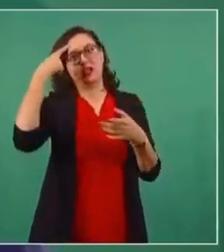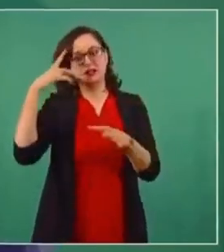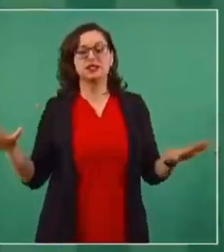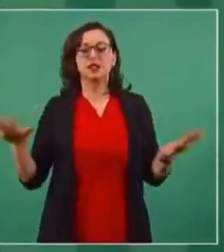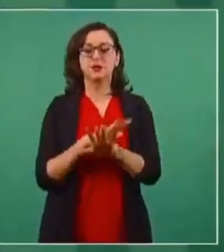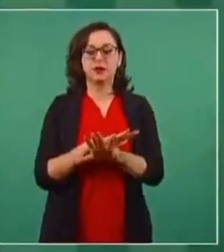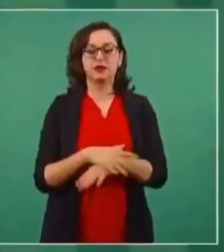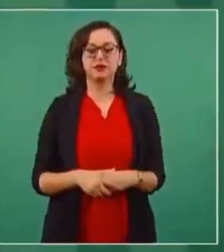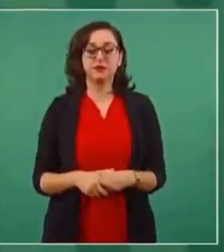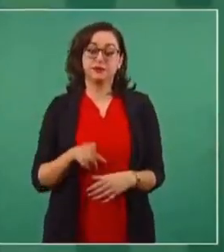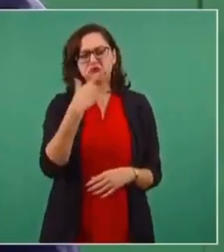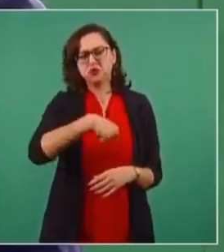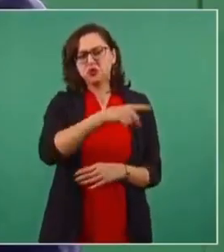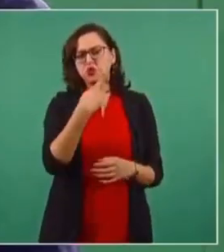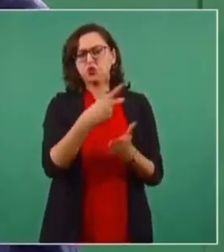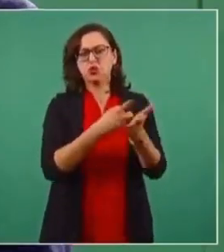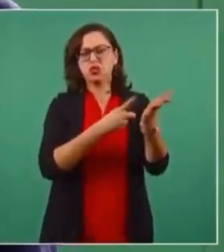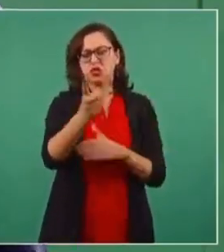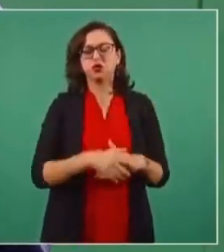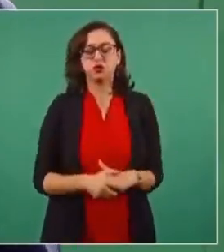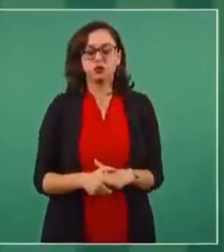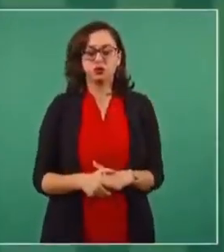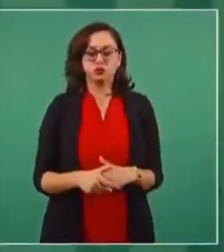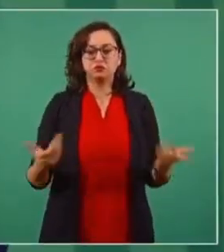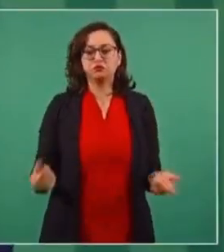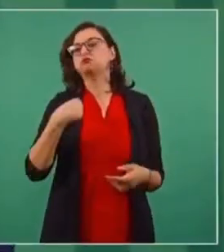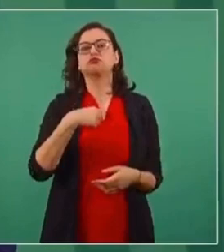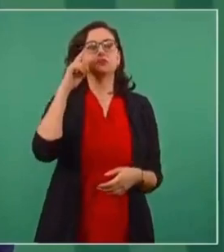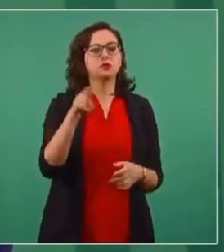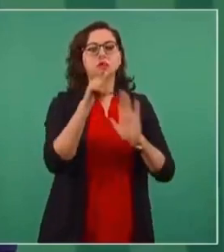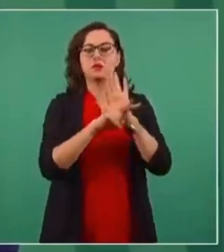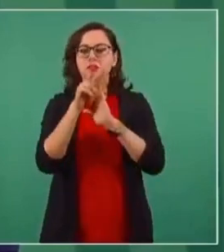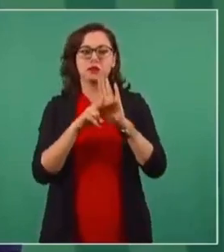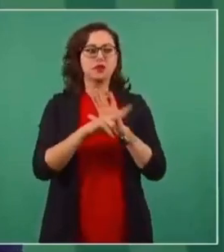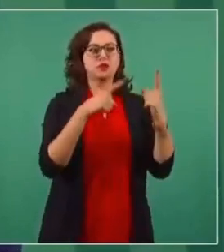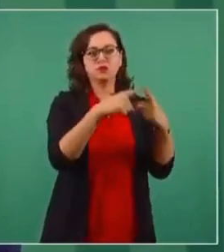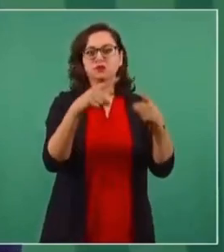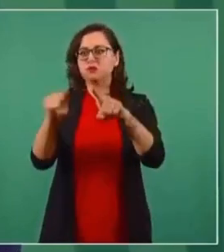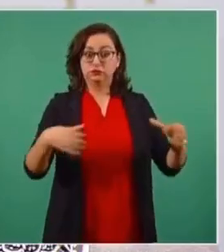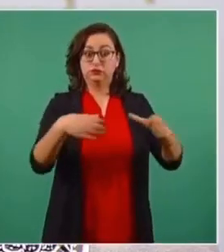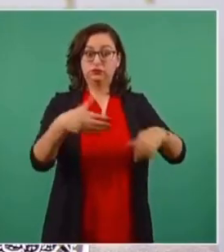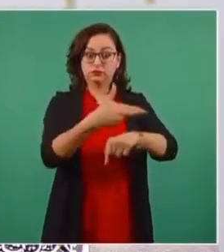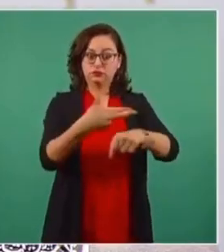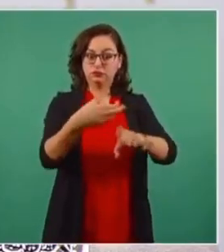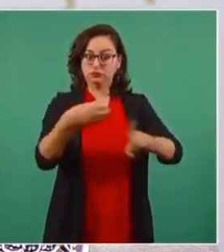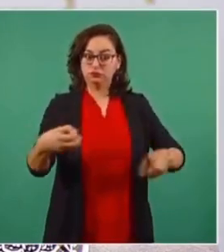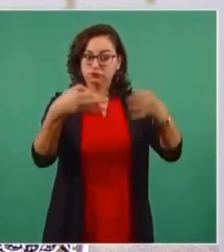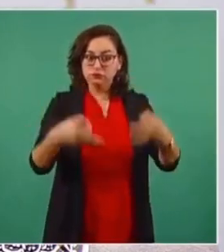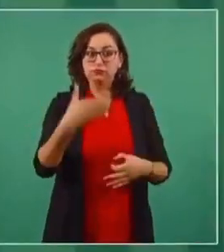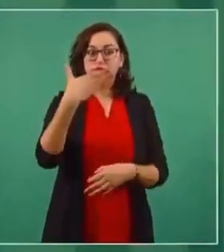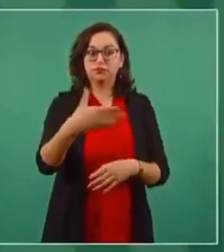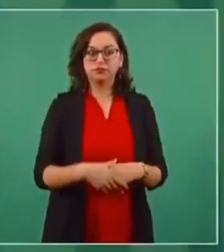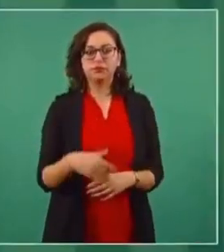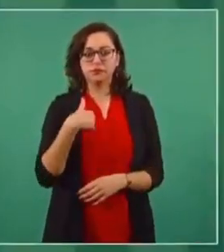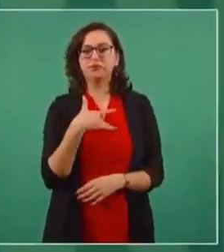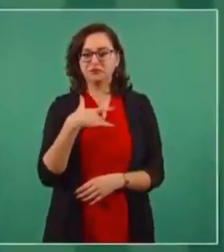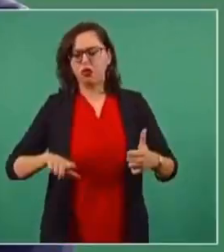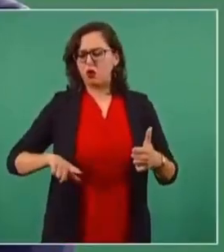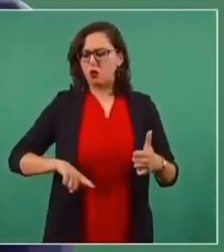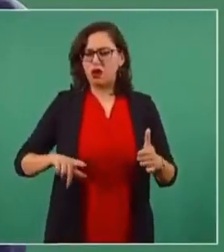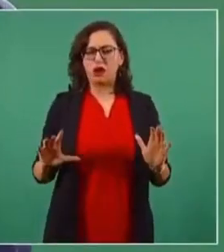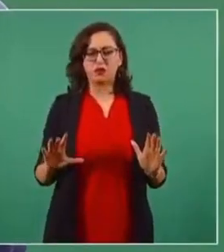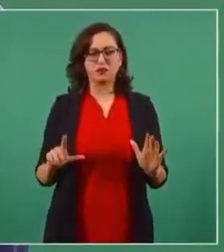resultados favorables. Estoy viendo videos donde salen adversarios nuestros. Me produce cierta satisfacción.